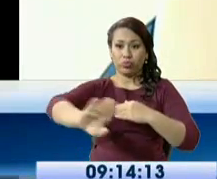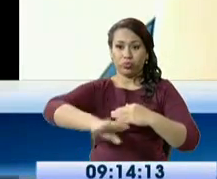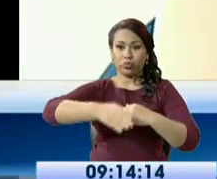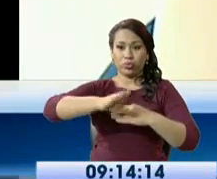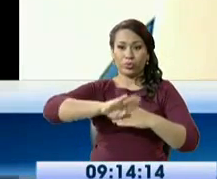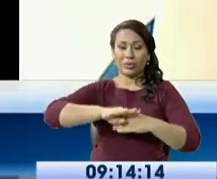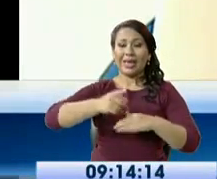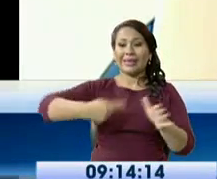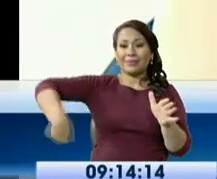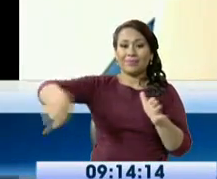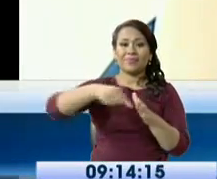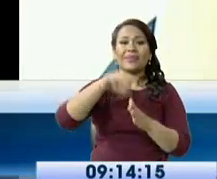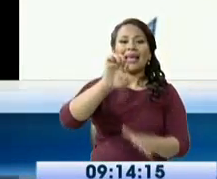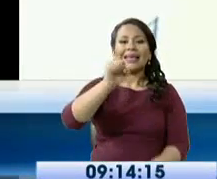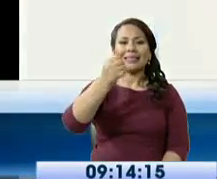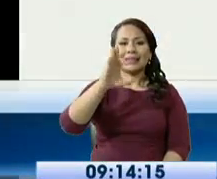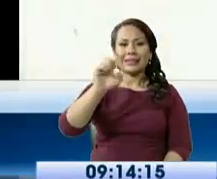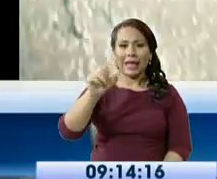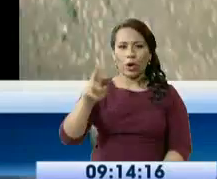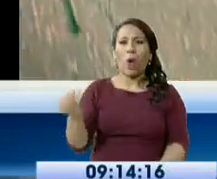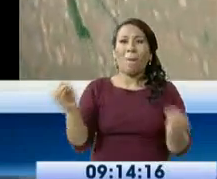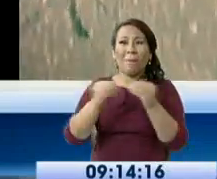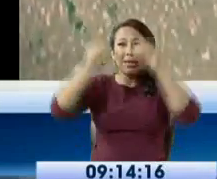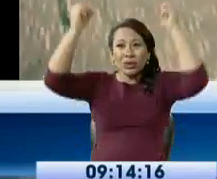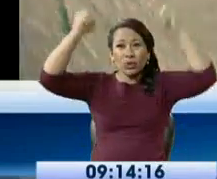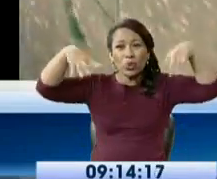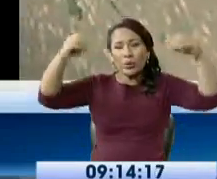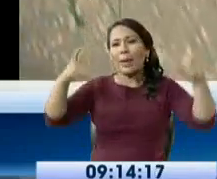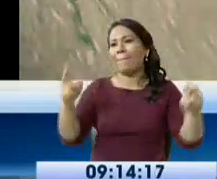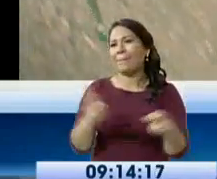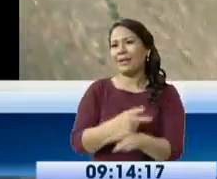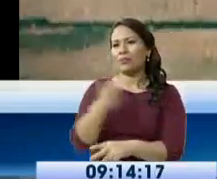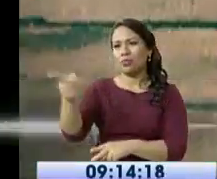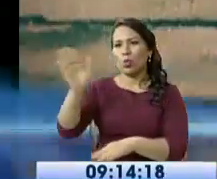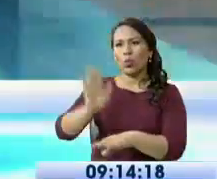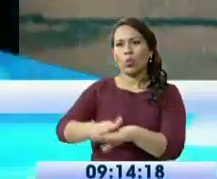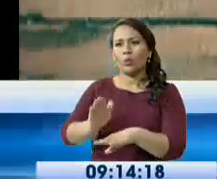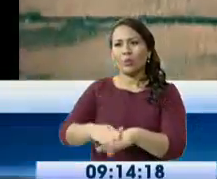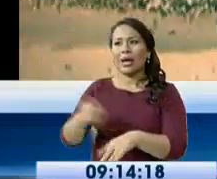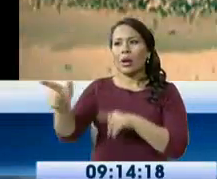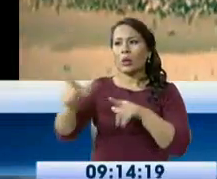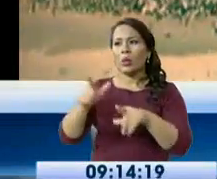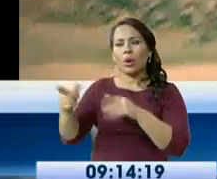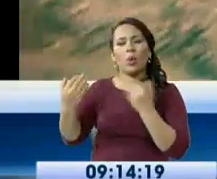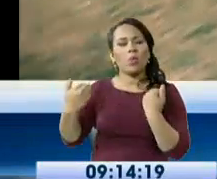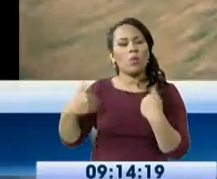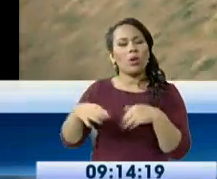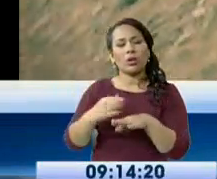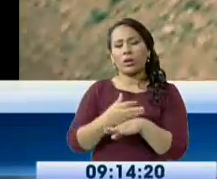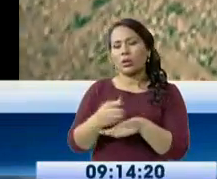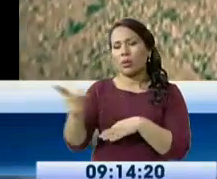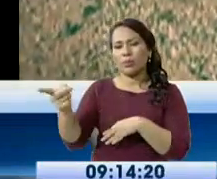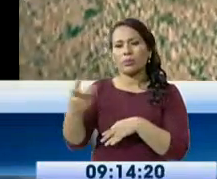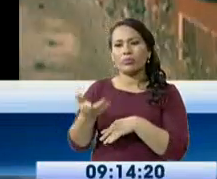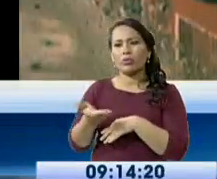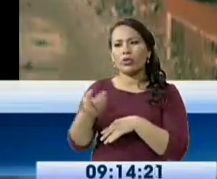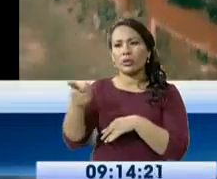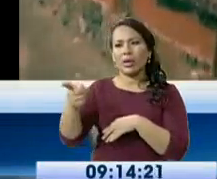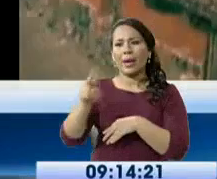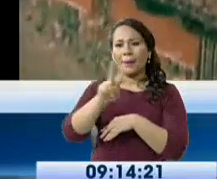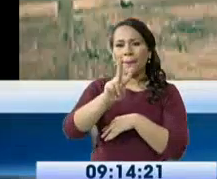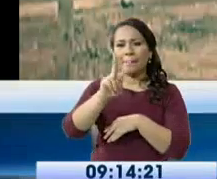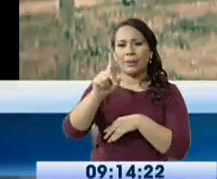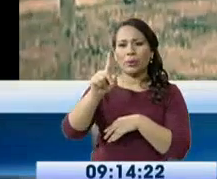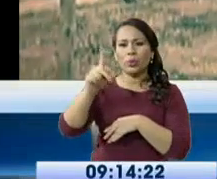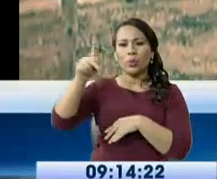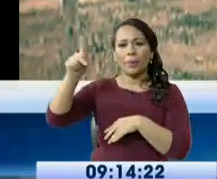va a verse dificultada. Justamente son los estragos que sufren en cualquier época del año los habitantes de la 21 y la P,